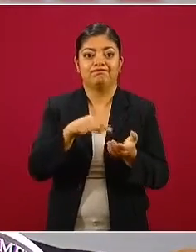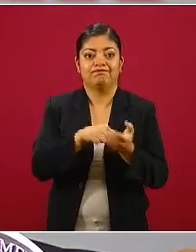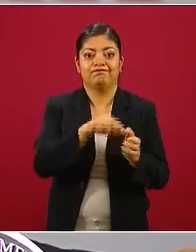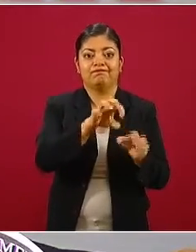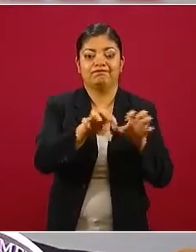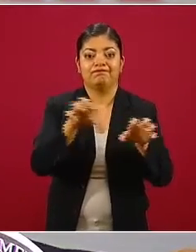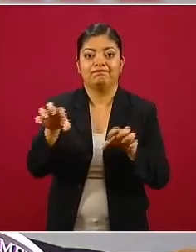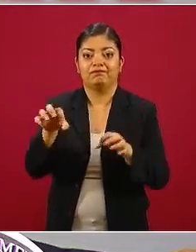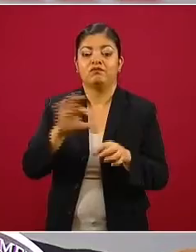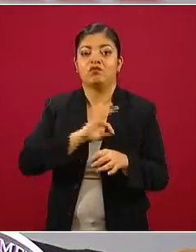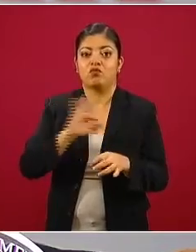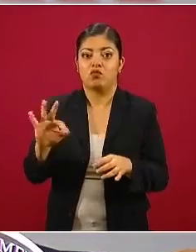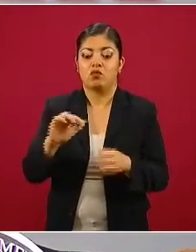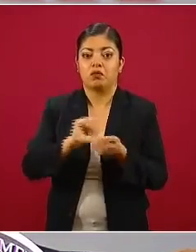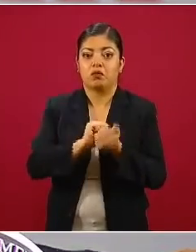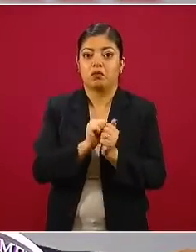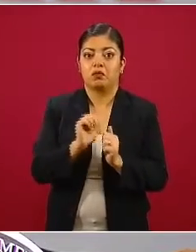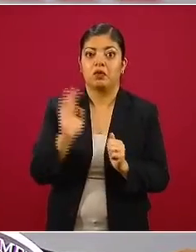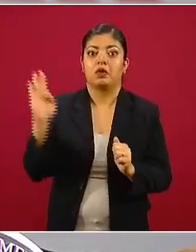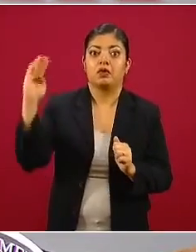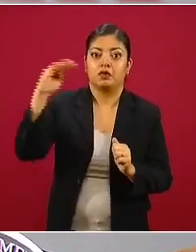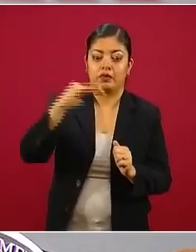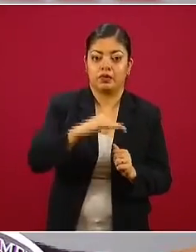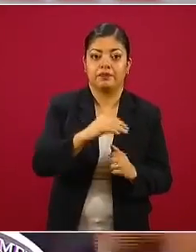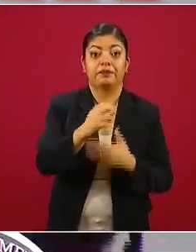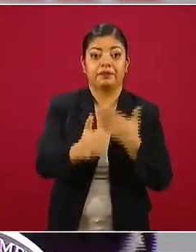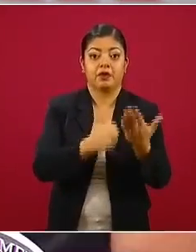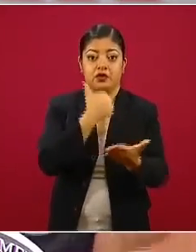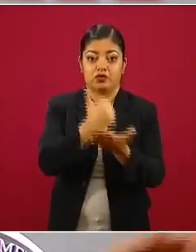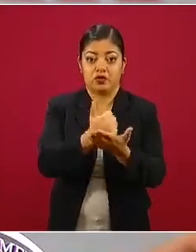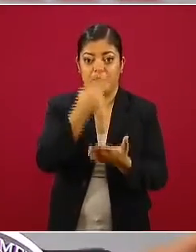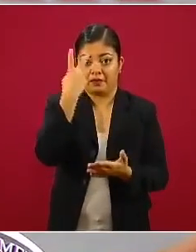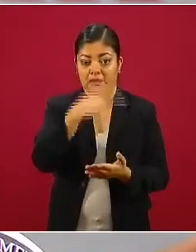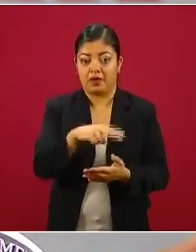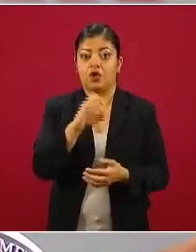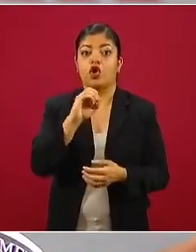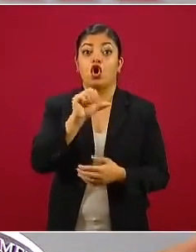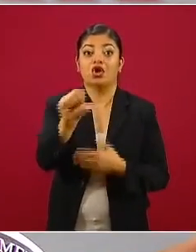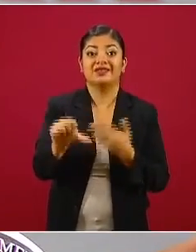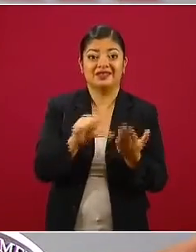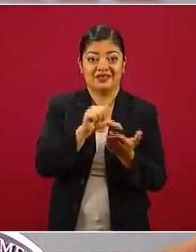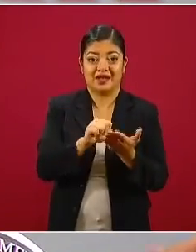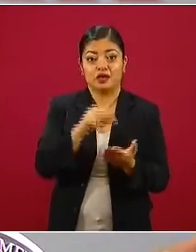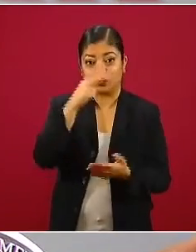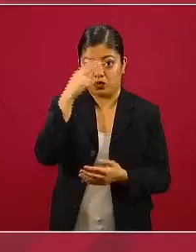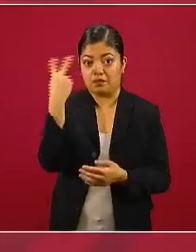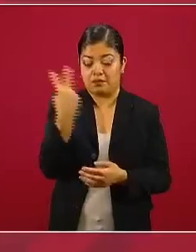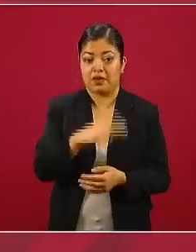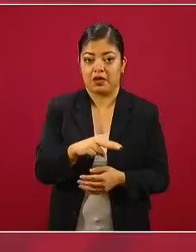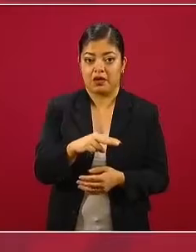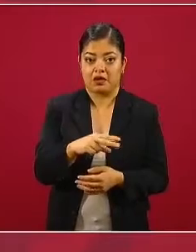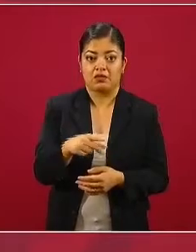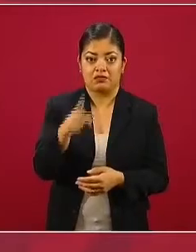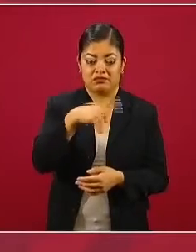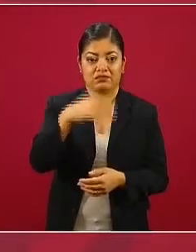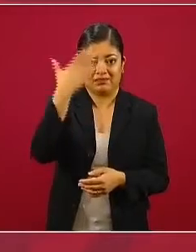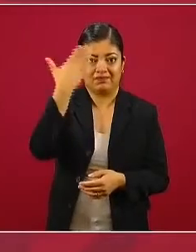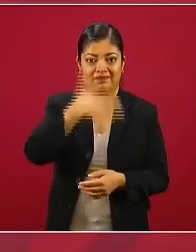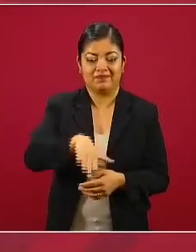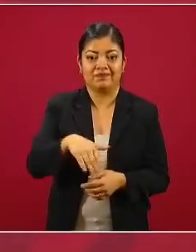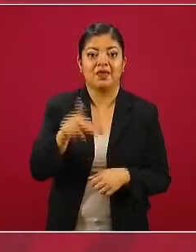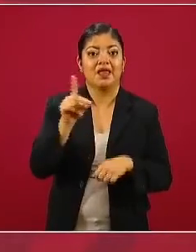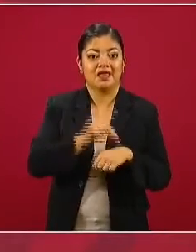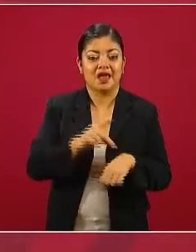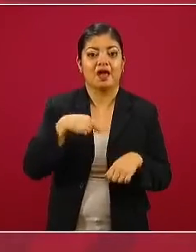más importante en el número de contagios. La Ciudad de México o en general el Valle de México, como hemos destacado todos los días,